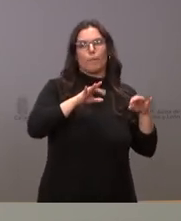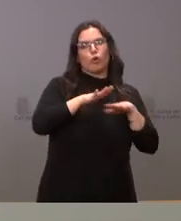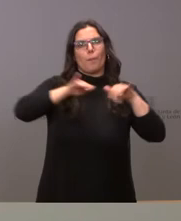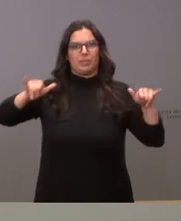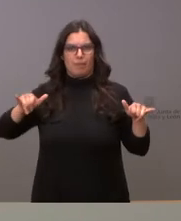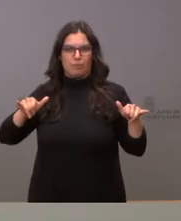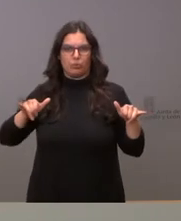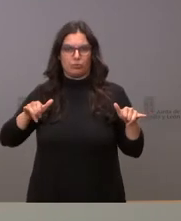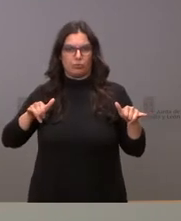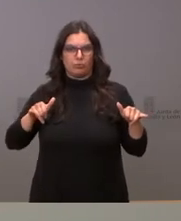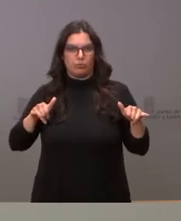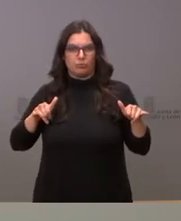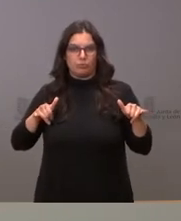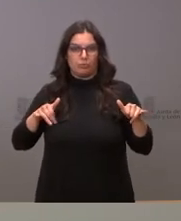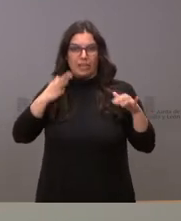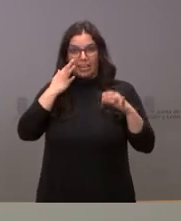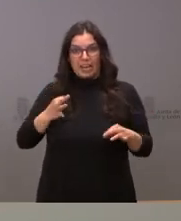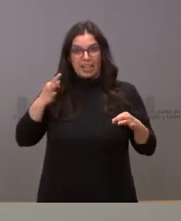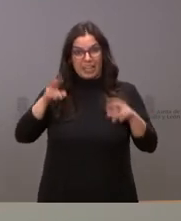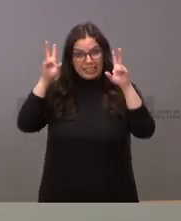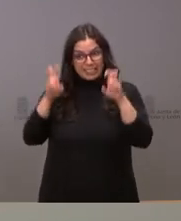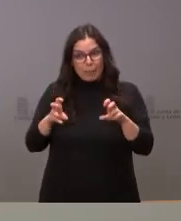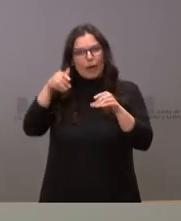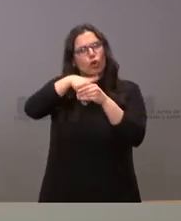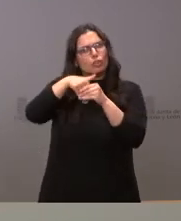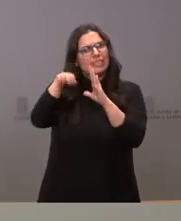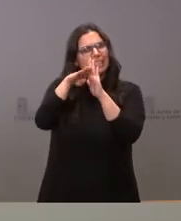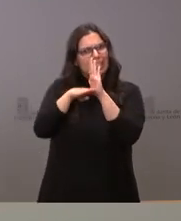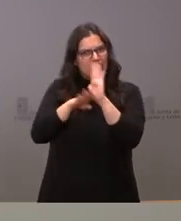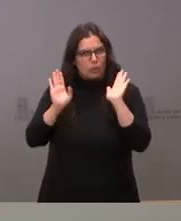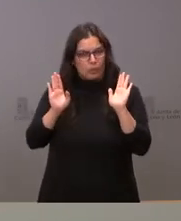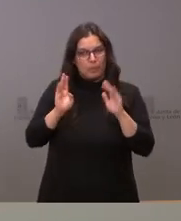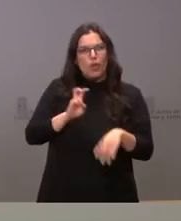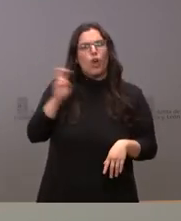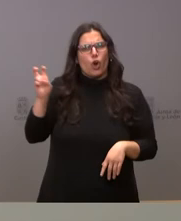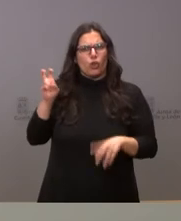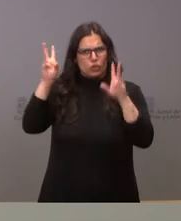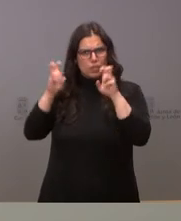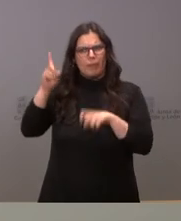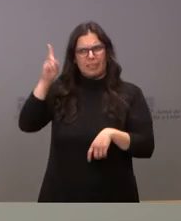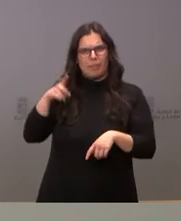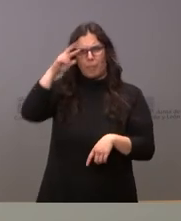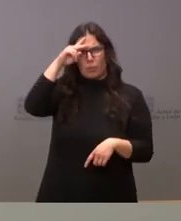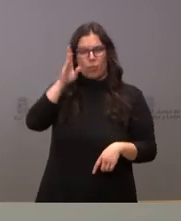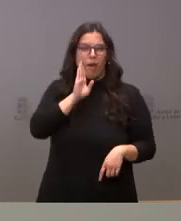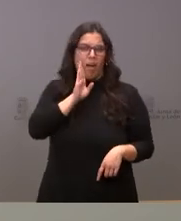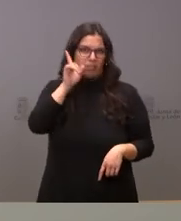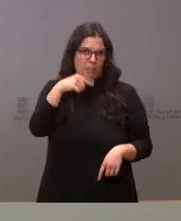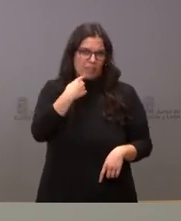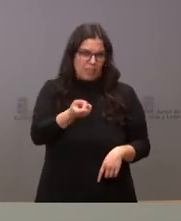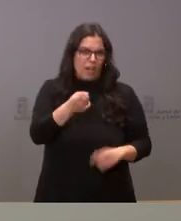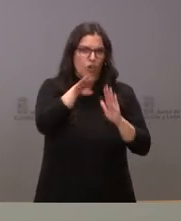que más negativas resultan en relación con esta cuestión del currículum que no es la única que nos preocupa porque les decía que nos preocupaba el currículum